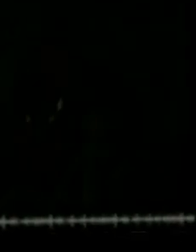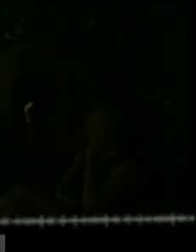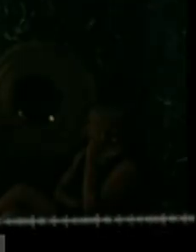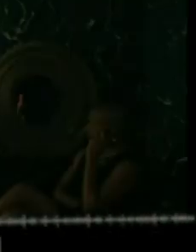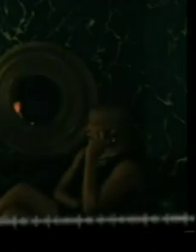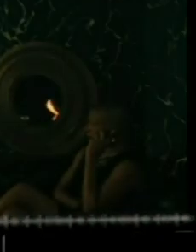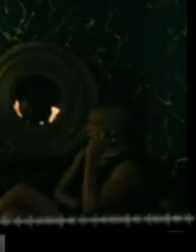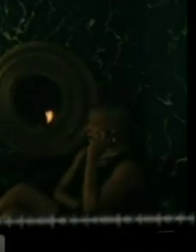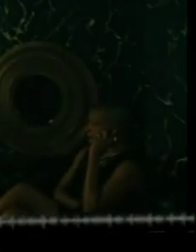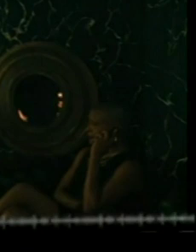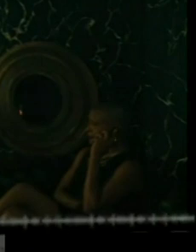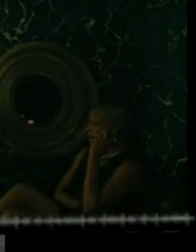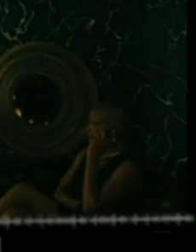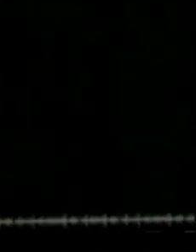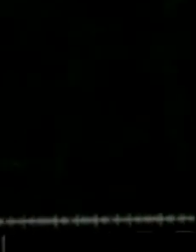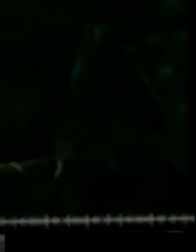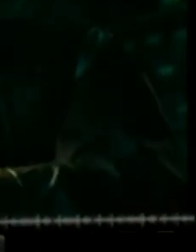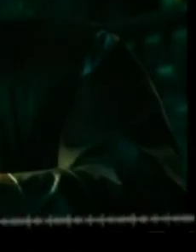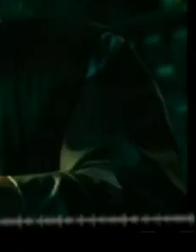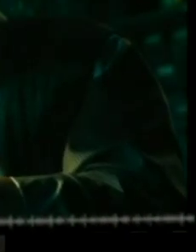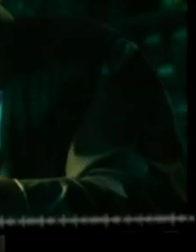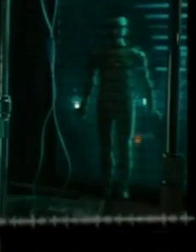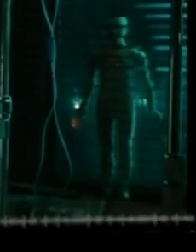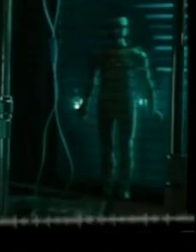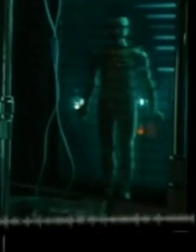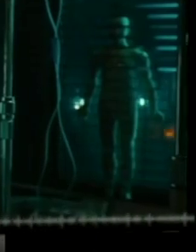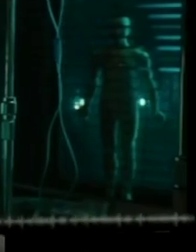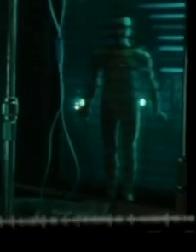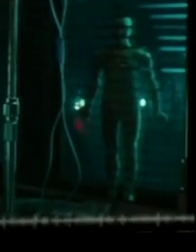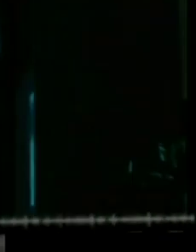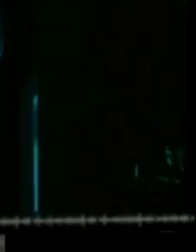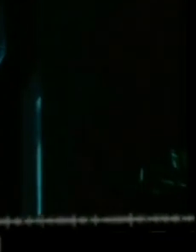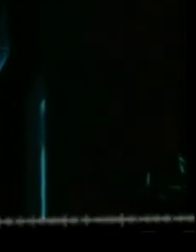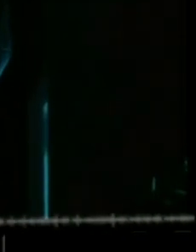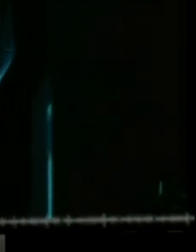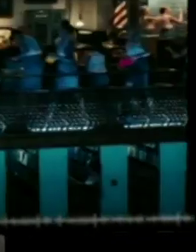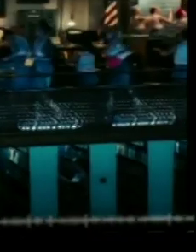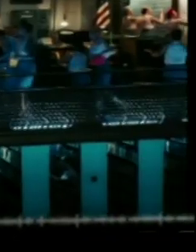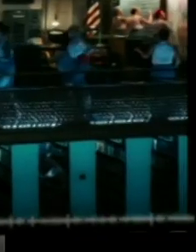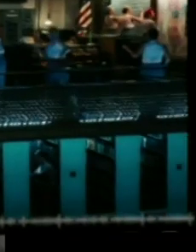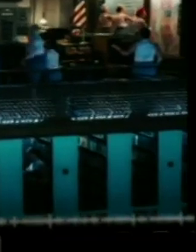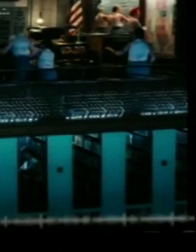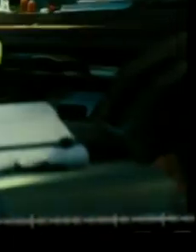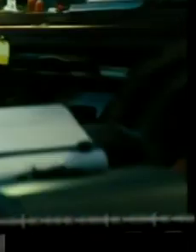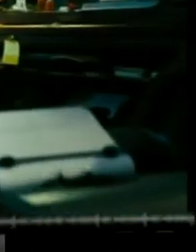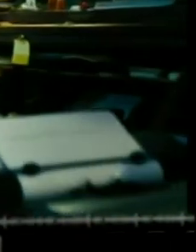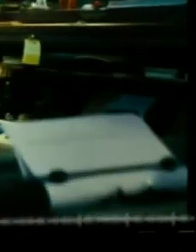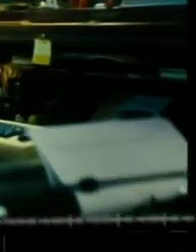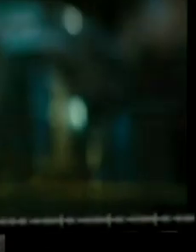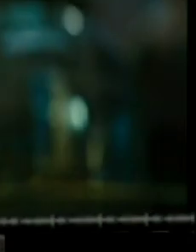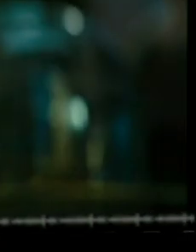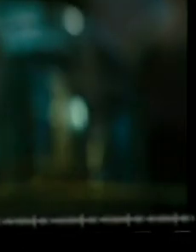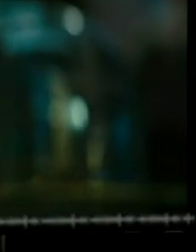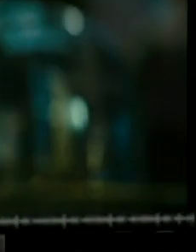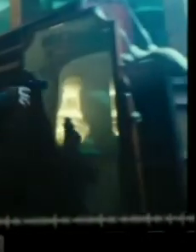Las probabilidades están igualadas. Doctor, cinco segundos. John Wick, excomunión.